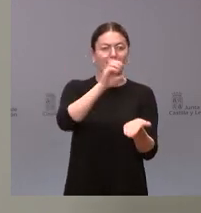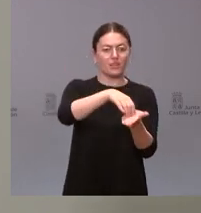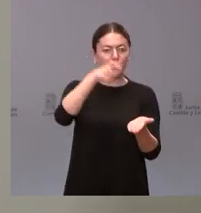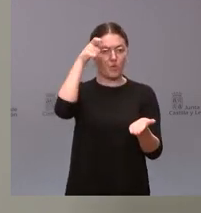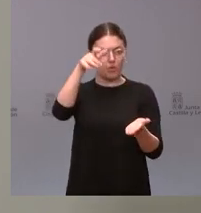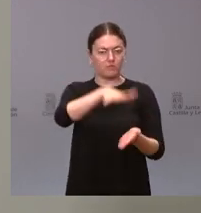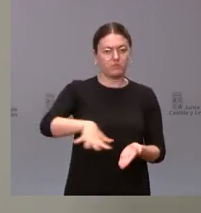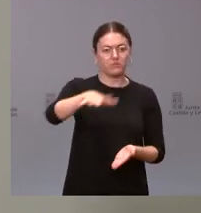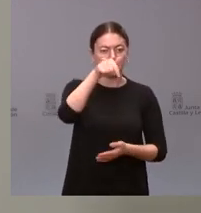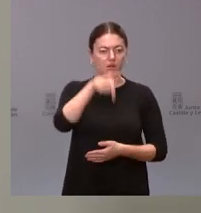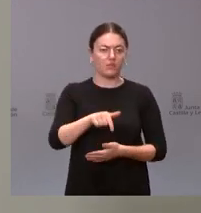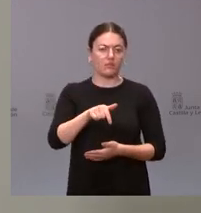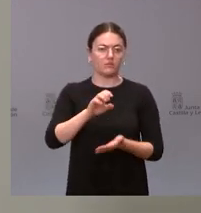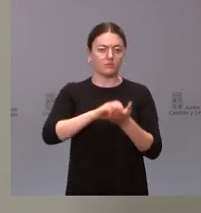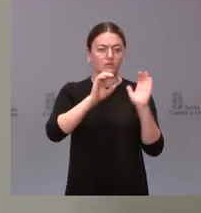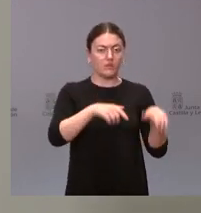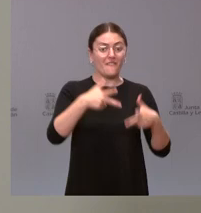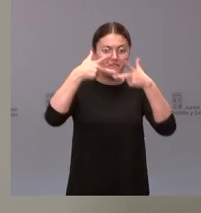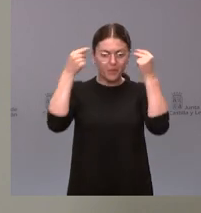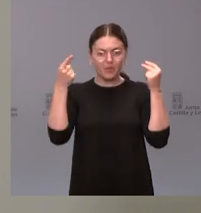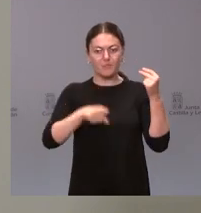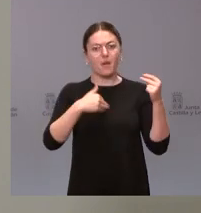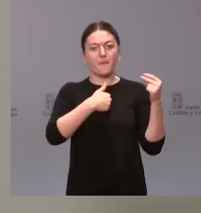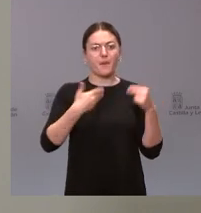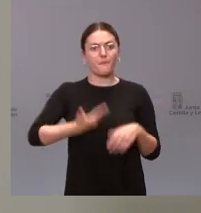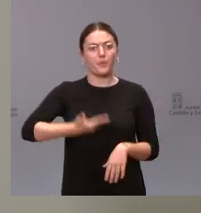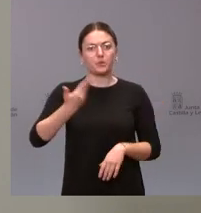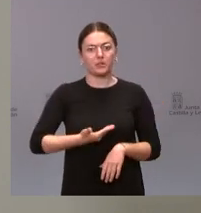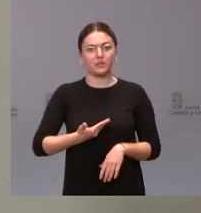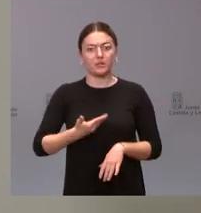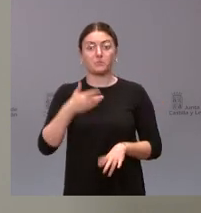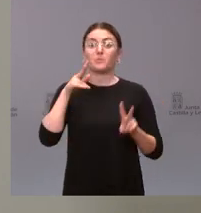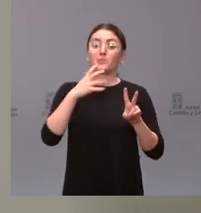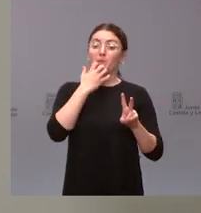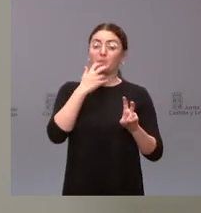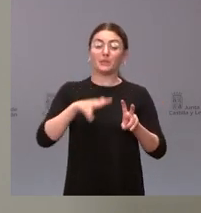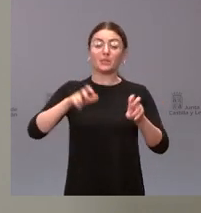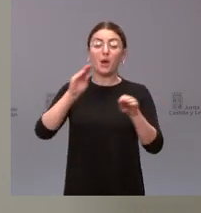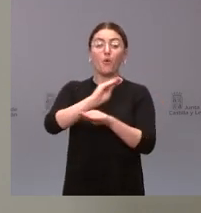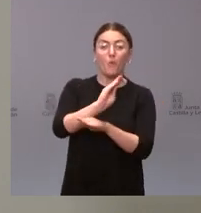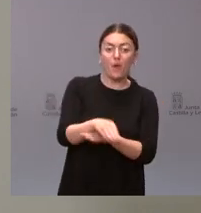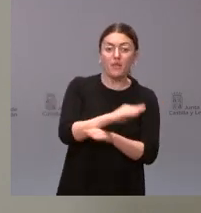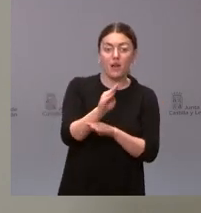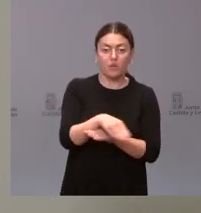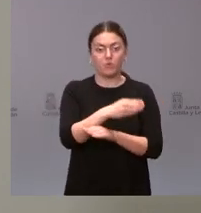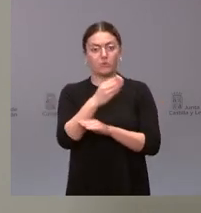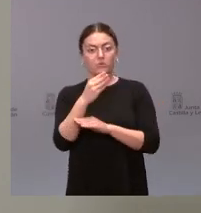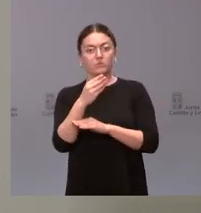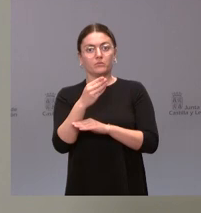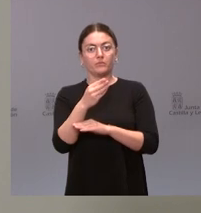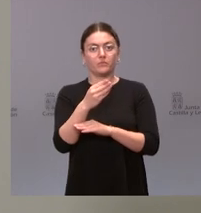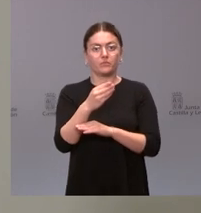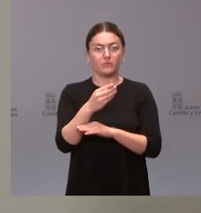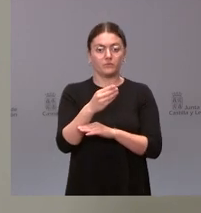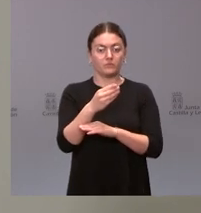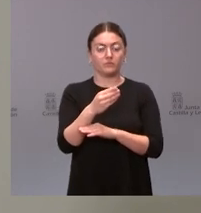las enfermeras cada día tienen un papel más relevante sobre todo en el ámbito de los cuidados pero con más tareas que sin duda profesionalmente